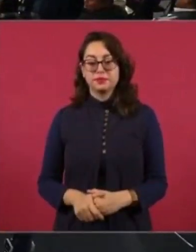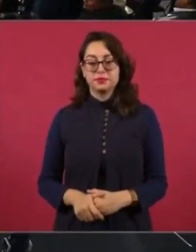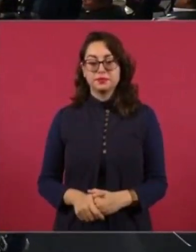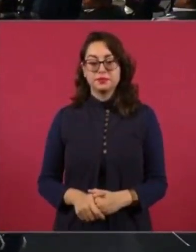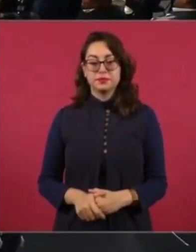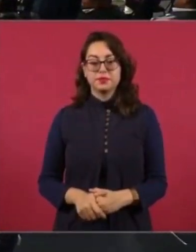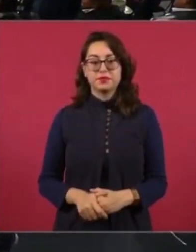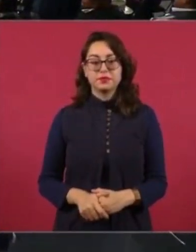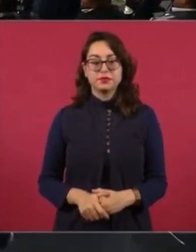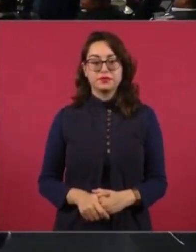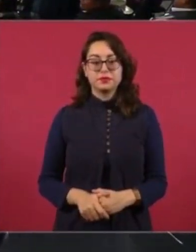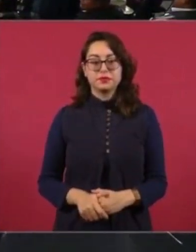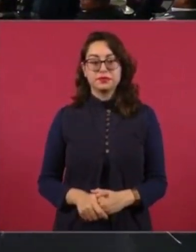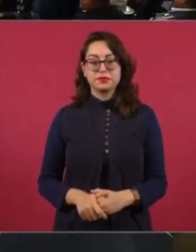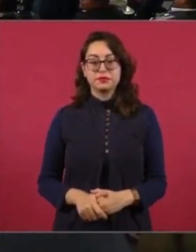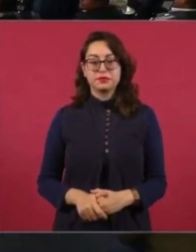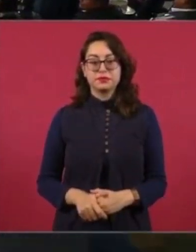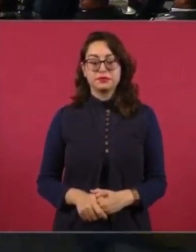Sí.